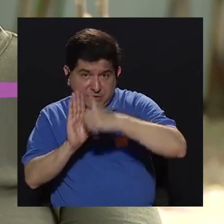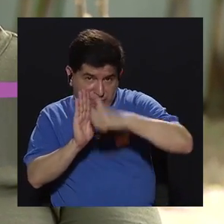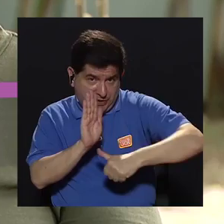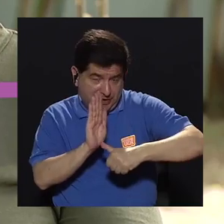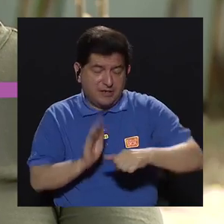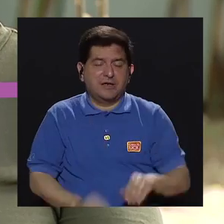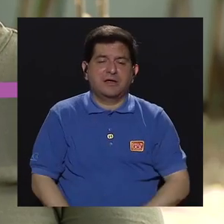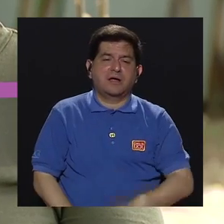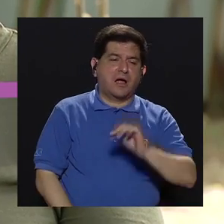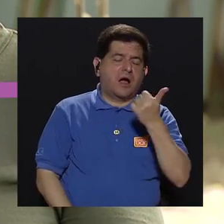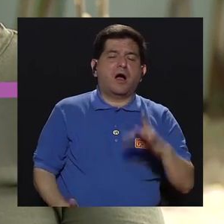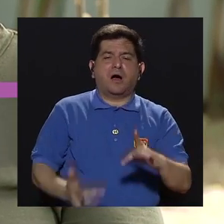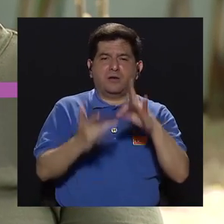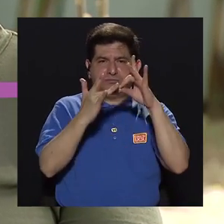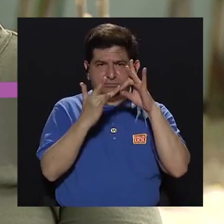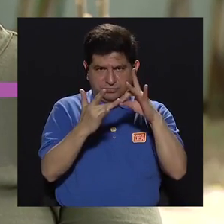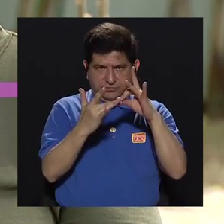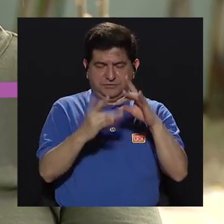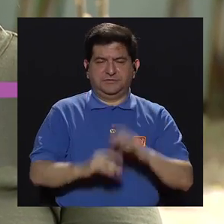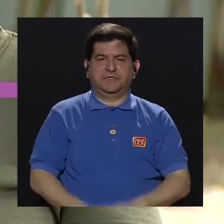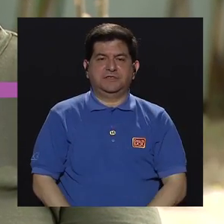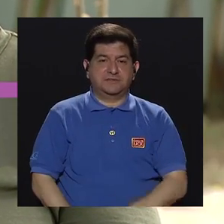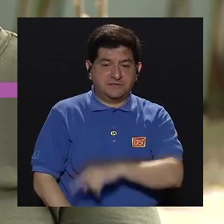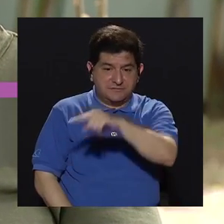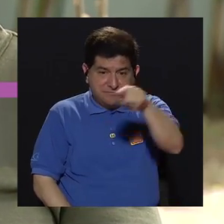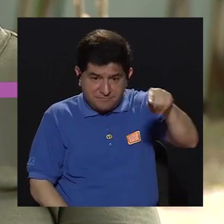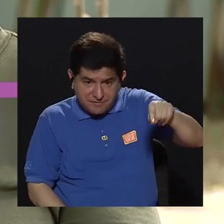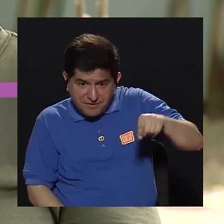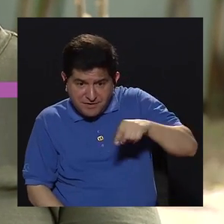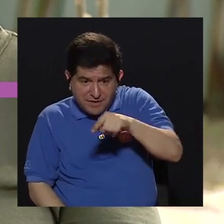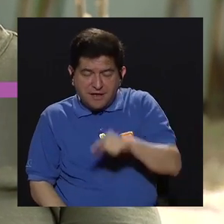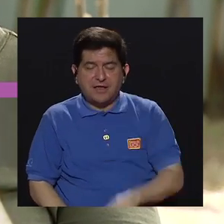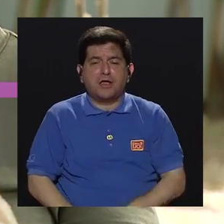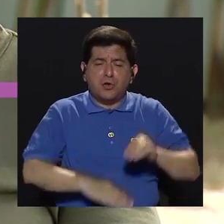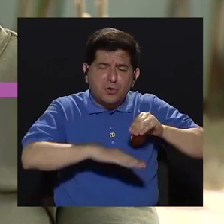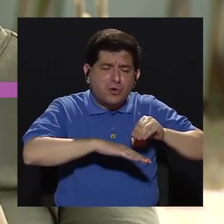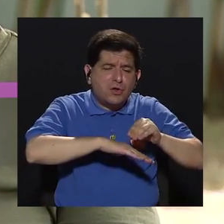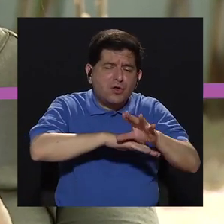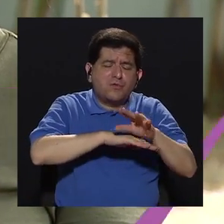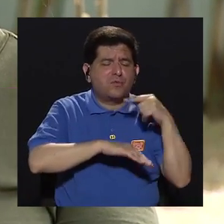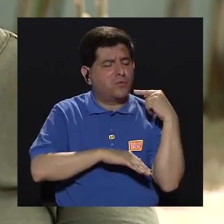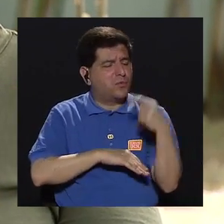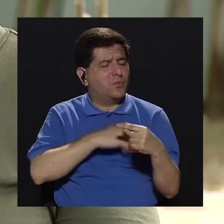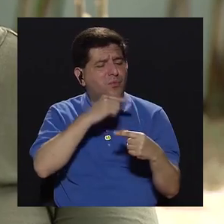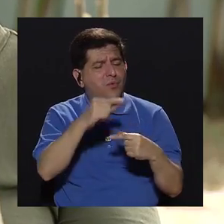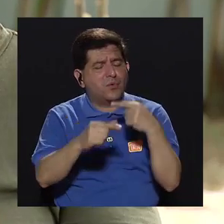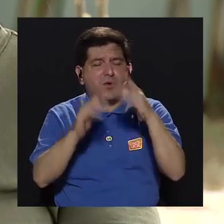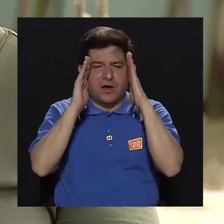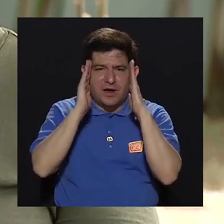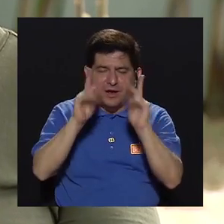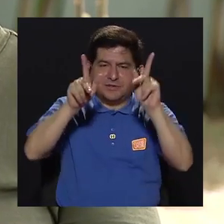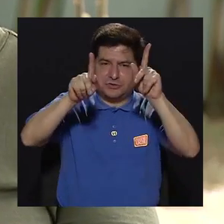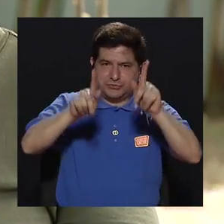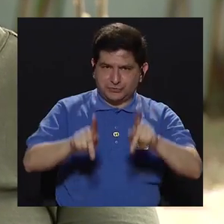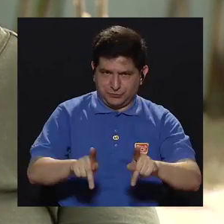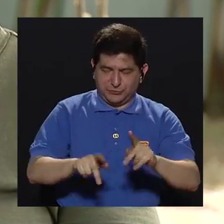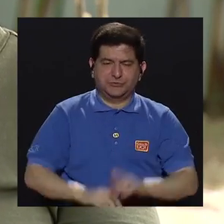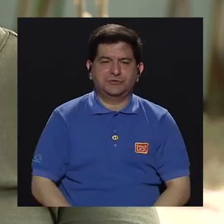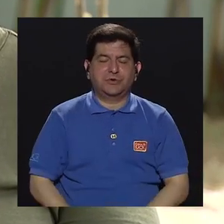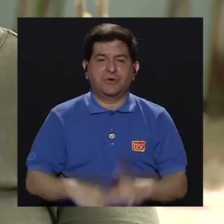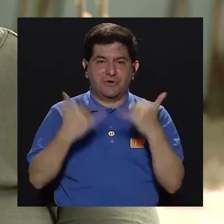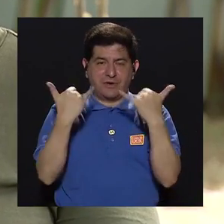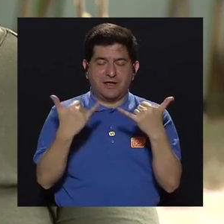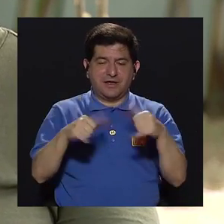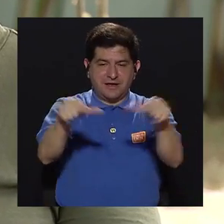quirúrgicas y otras especialidades que han ido incidiendo poco a poco en la atención del usuario